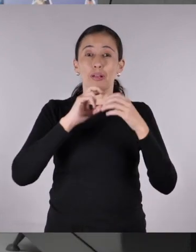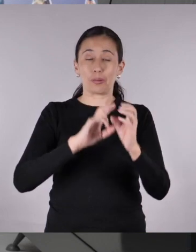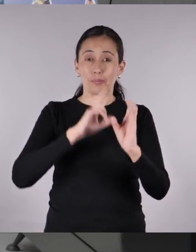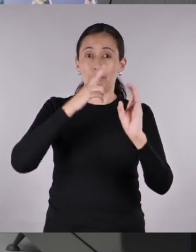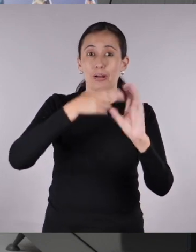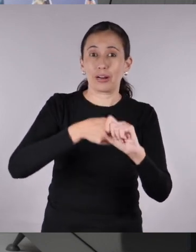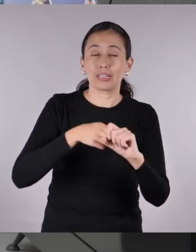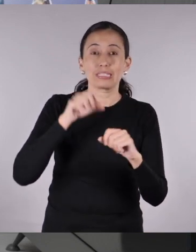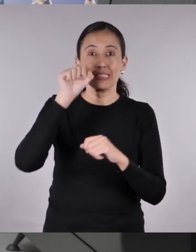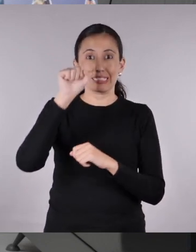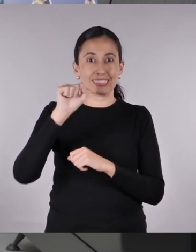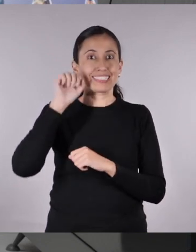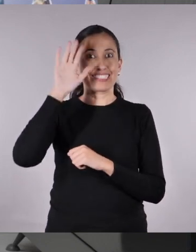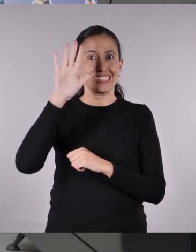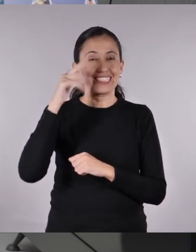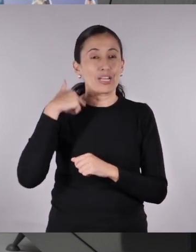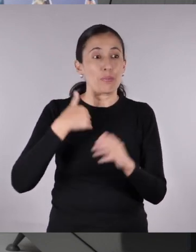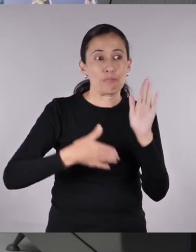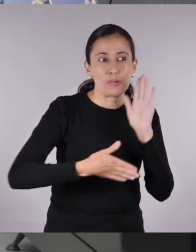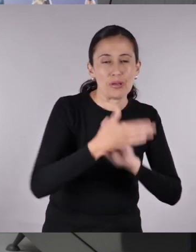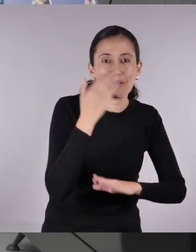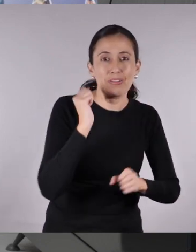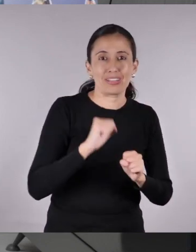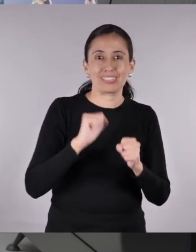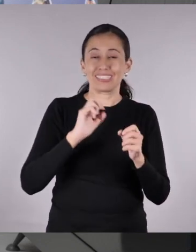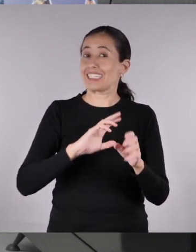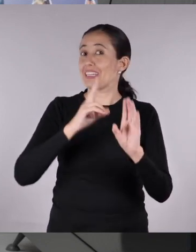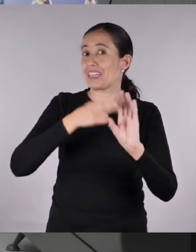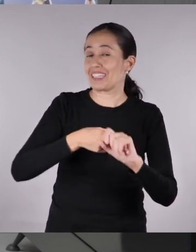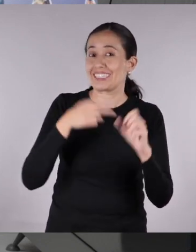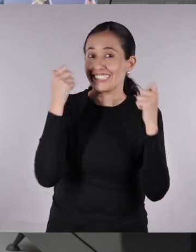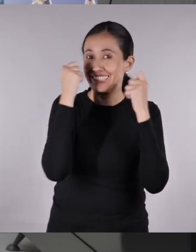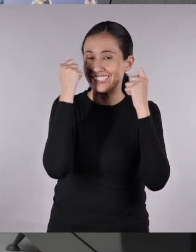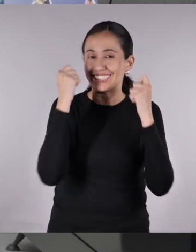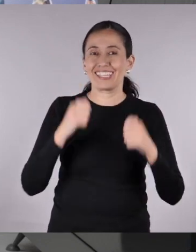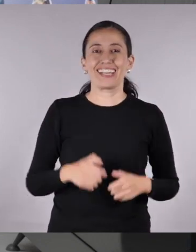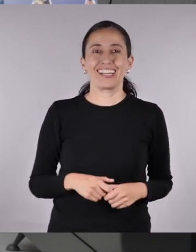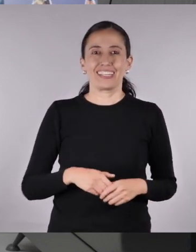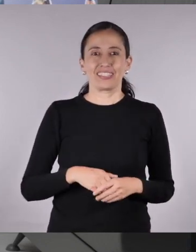dijeron que por favor lleve mi trabajo. Ahora mismo salgo, voy a poder participar.